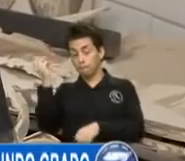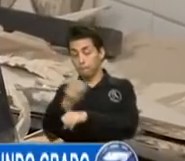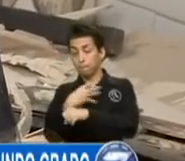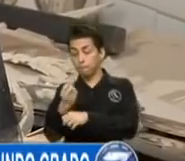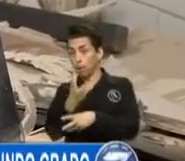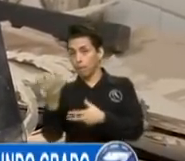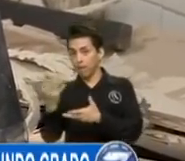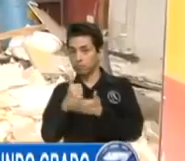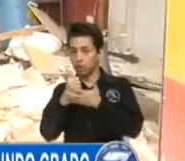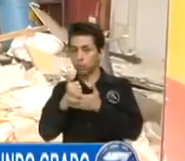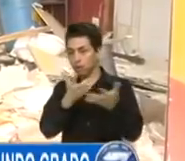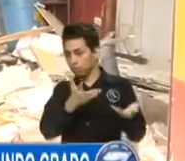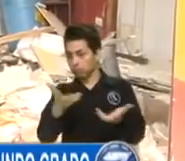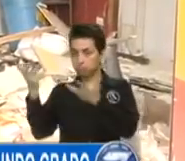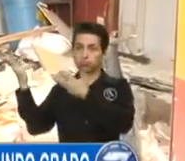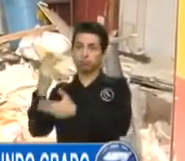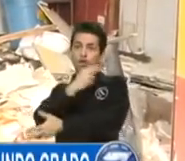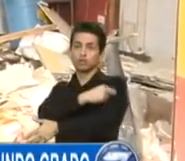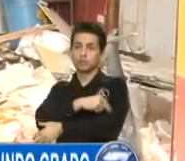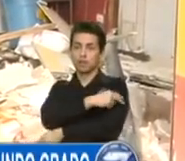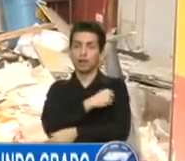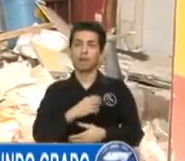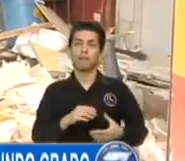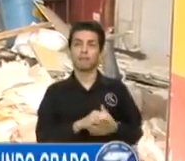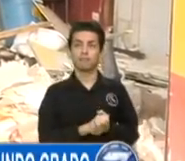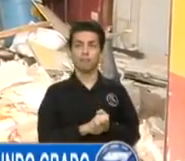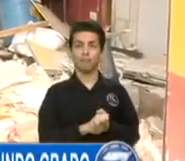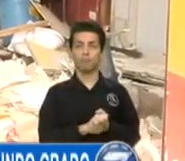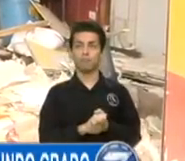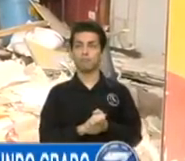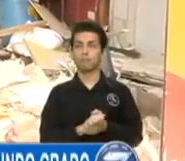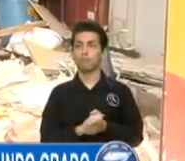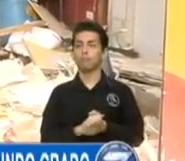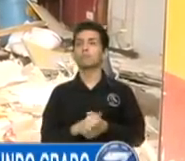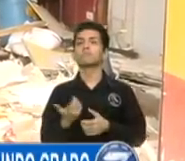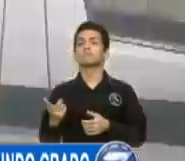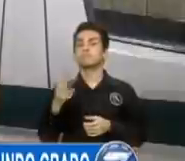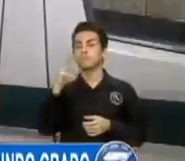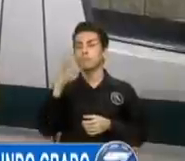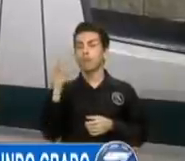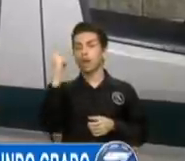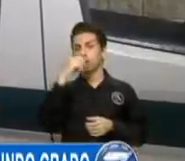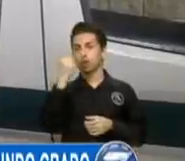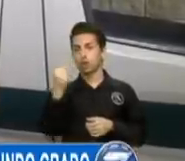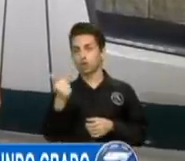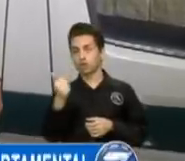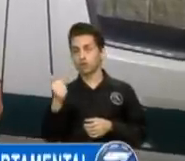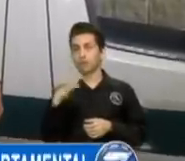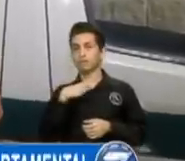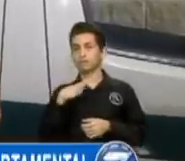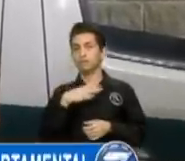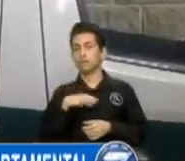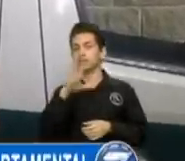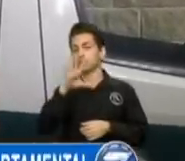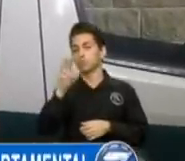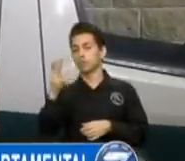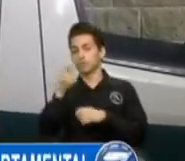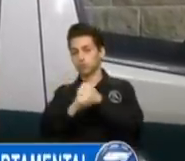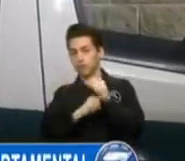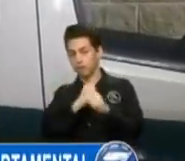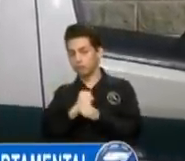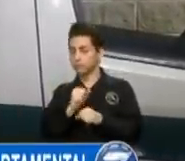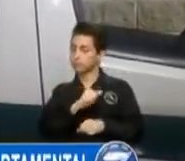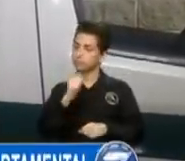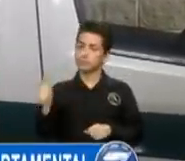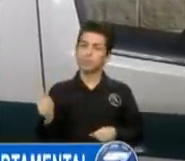trasladaron a un centro asistencial. Fueron identificados como Rosa, Isabel y Potá, de 52 años, Maélin, Ordoñez, de